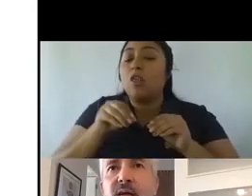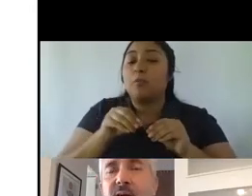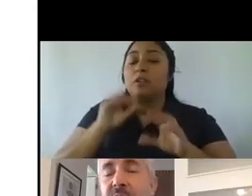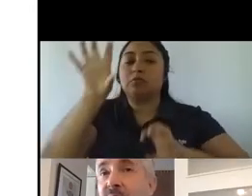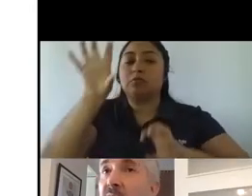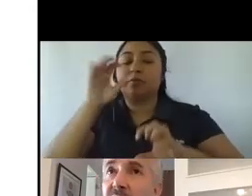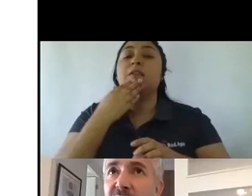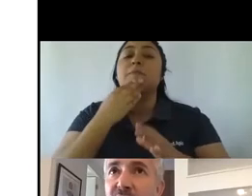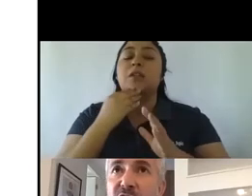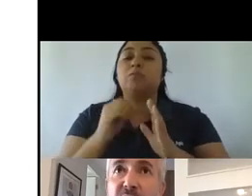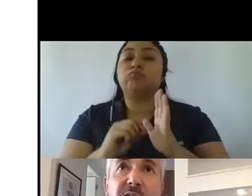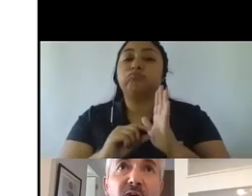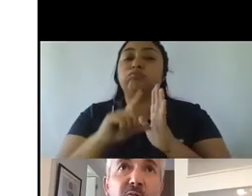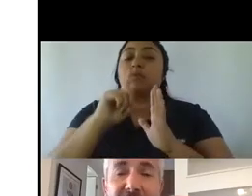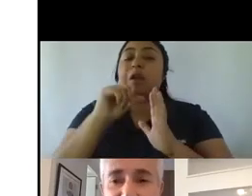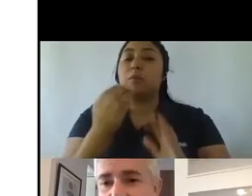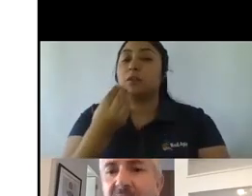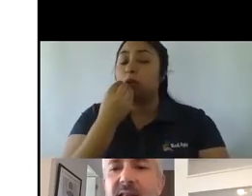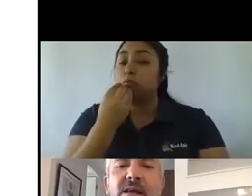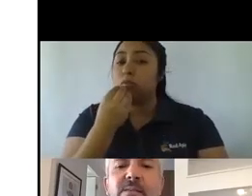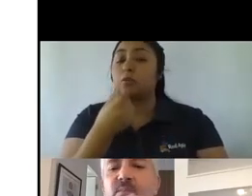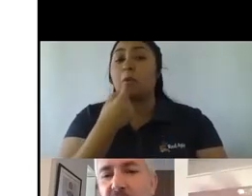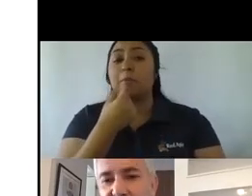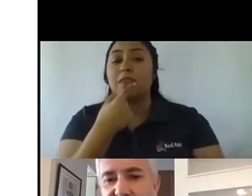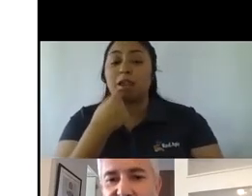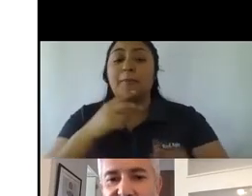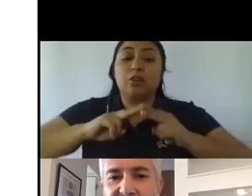que en el fondo te permiten como tranquilizarte,